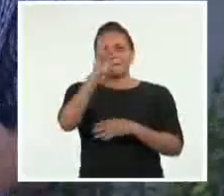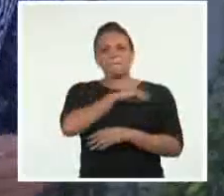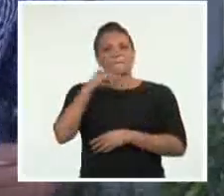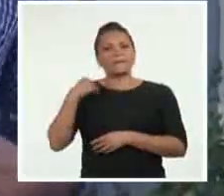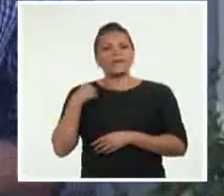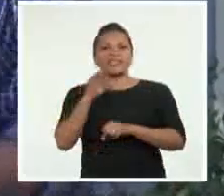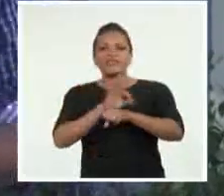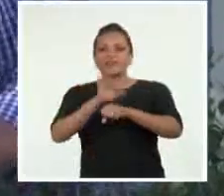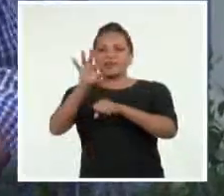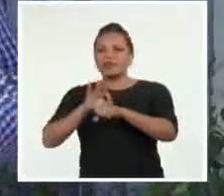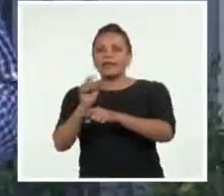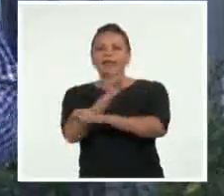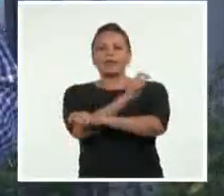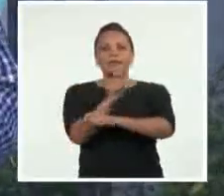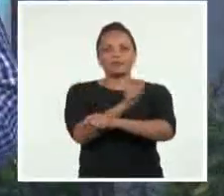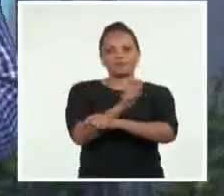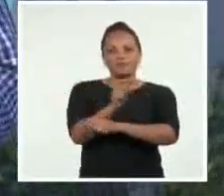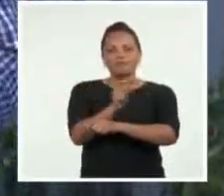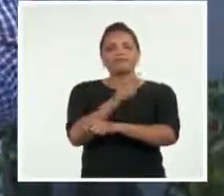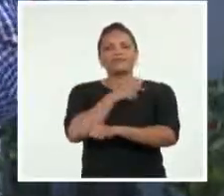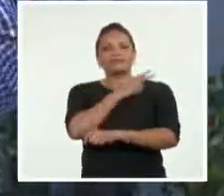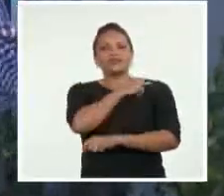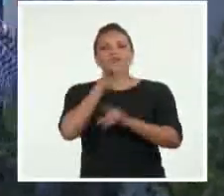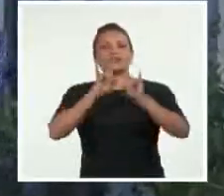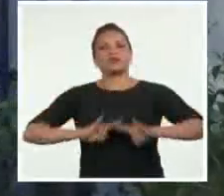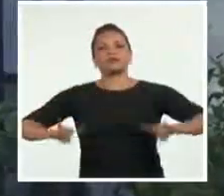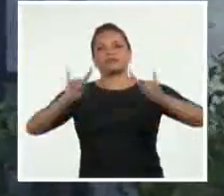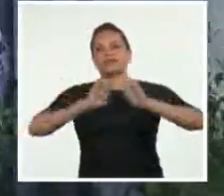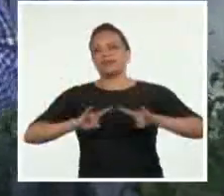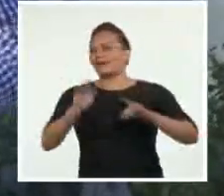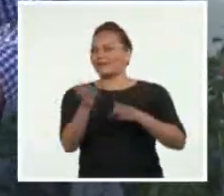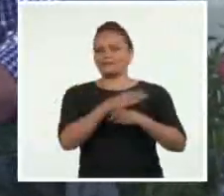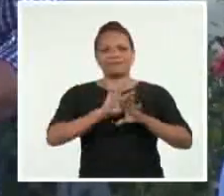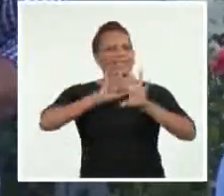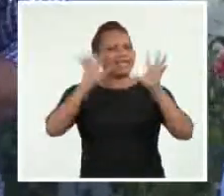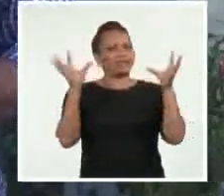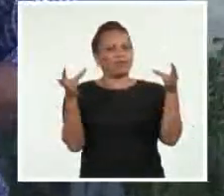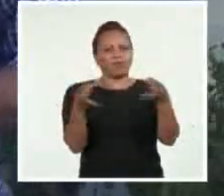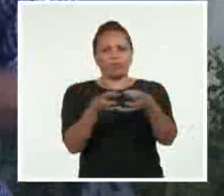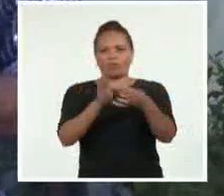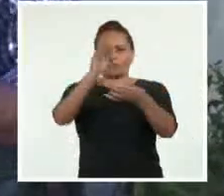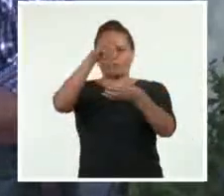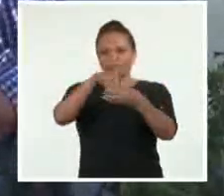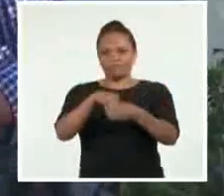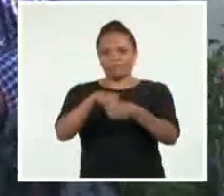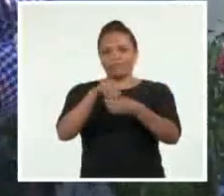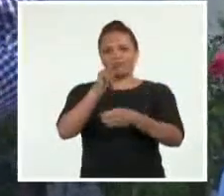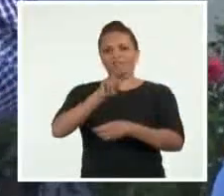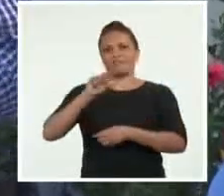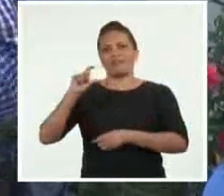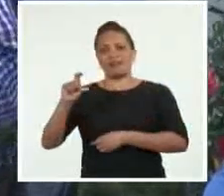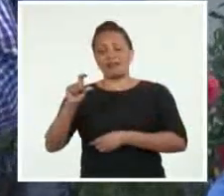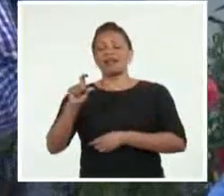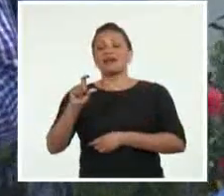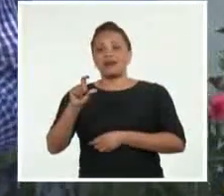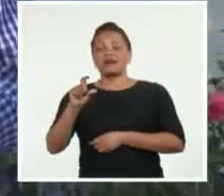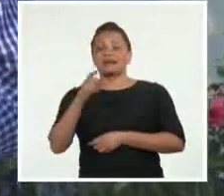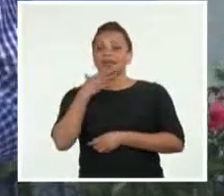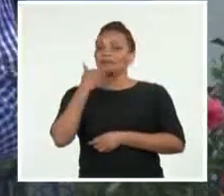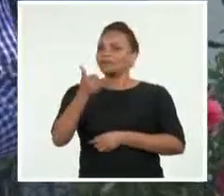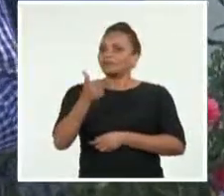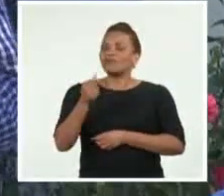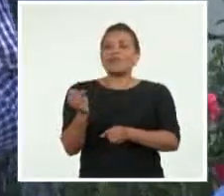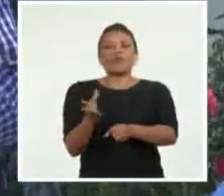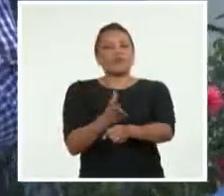ingenieros, maestros, profesores universitarios, de todo. De todo enaltece